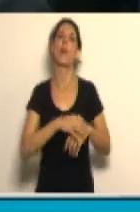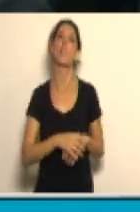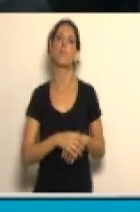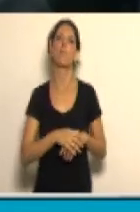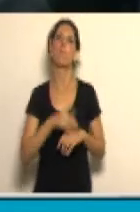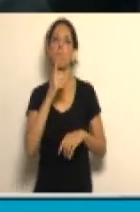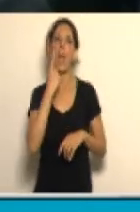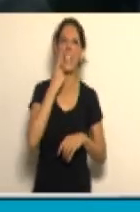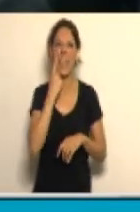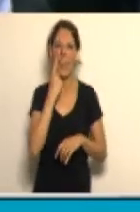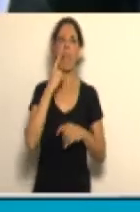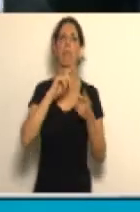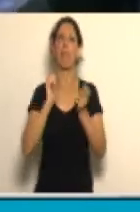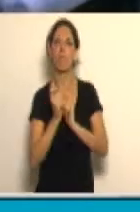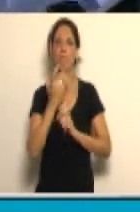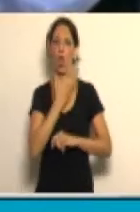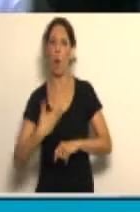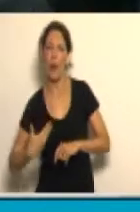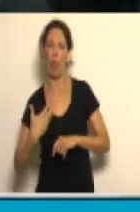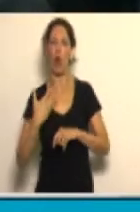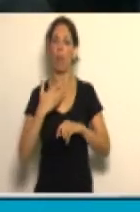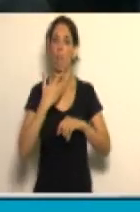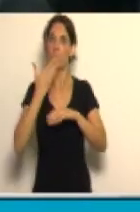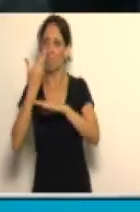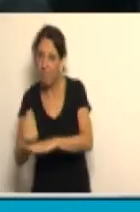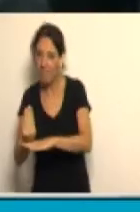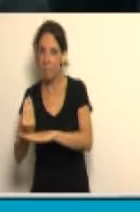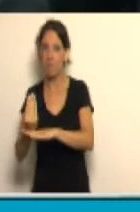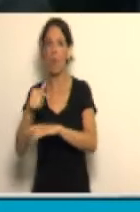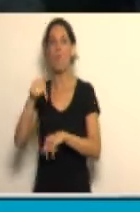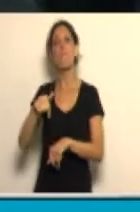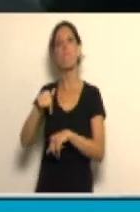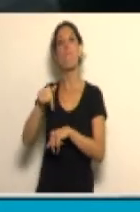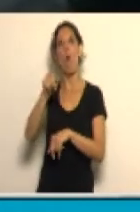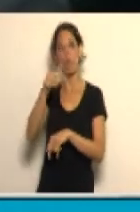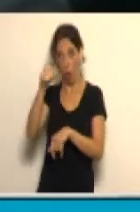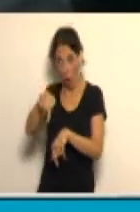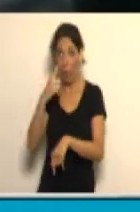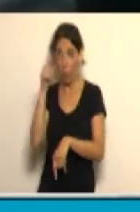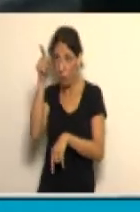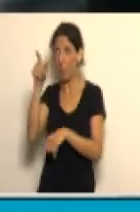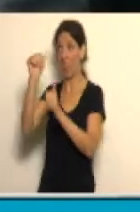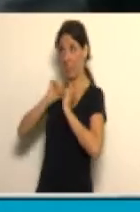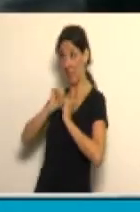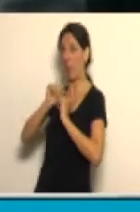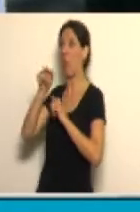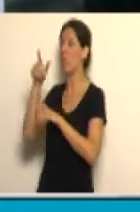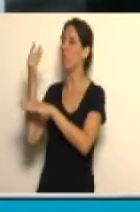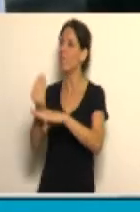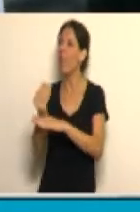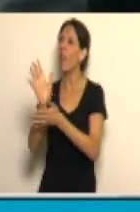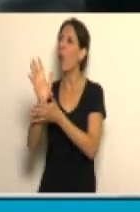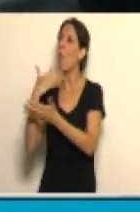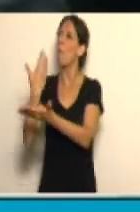de intendente, de gobernador, nos viniera a proponer, donde usted está sentado, Presidente, un sueño.